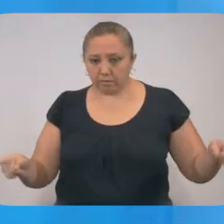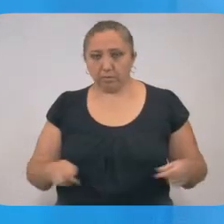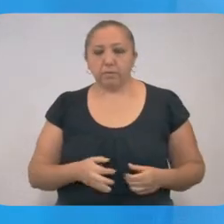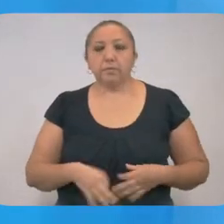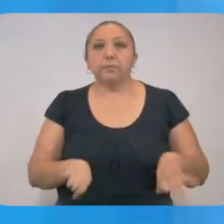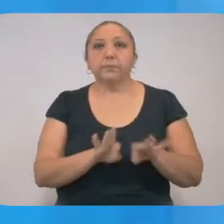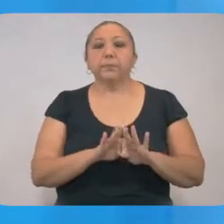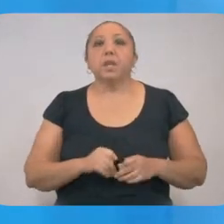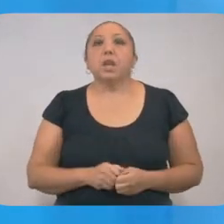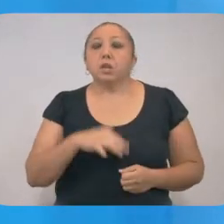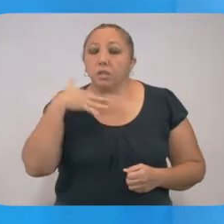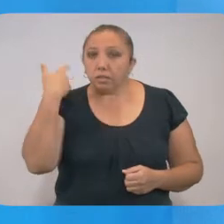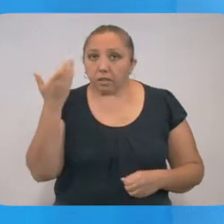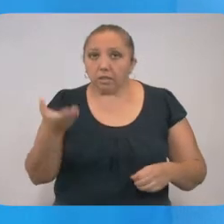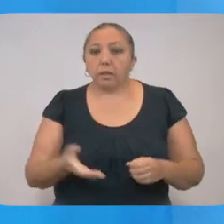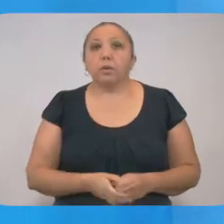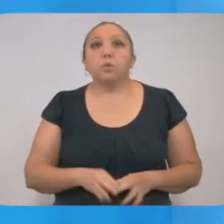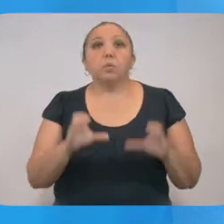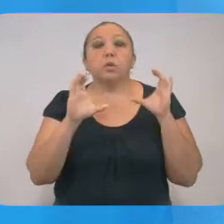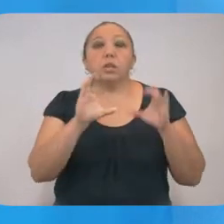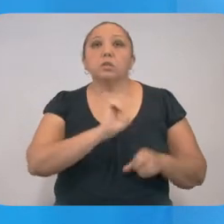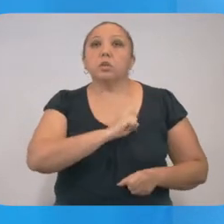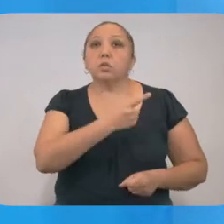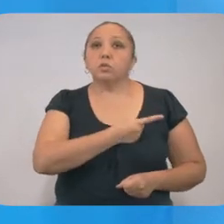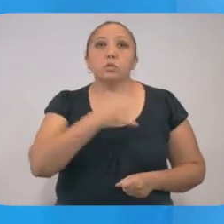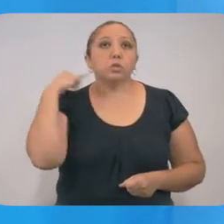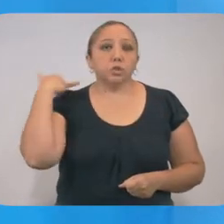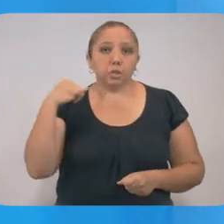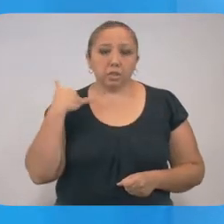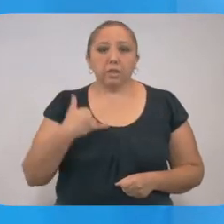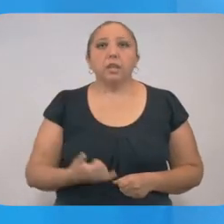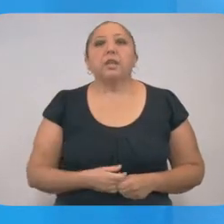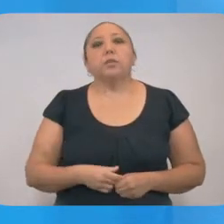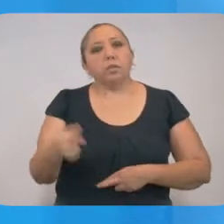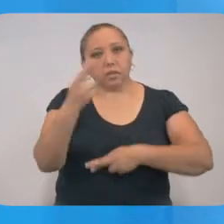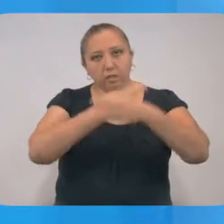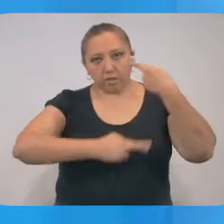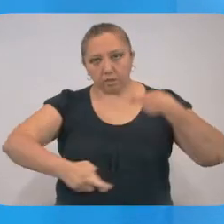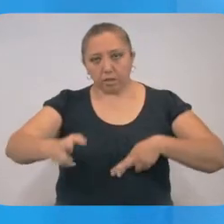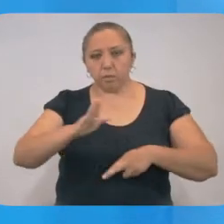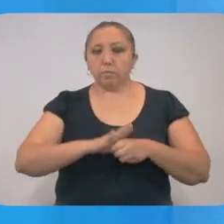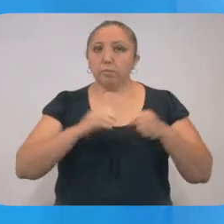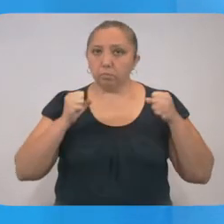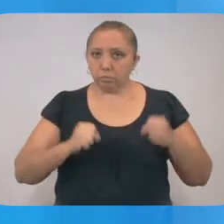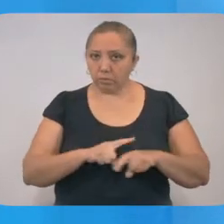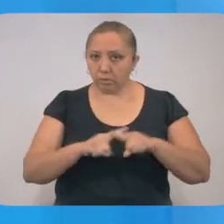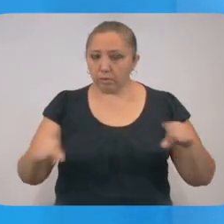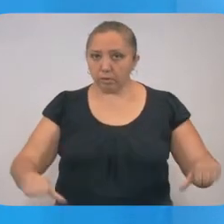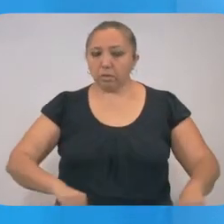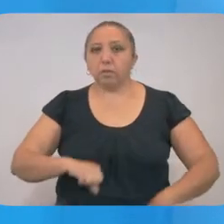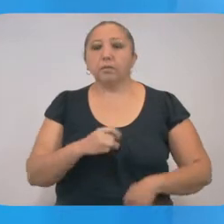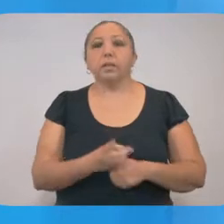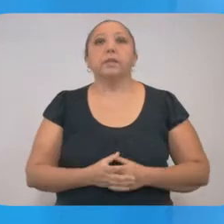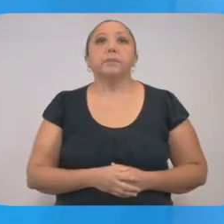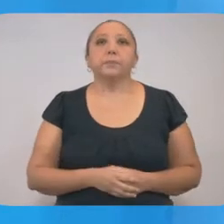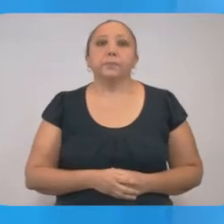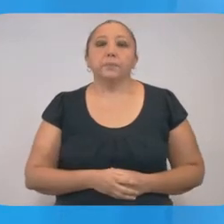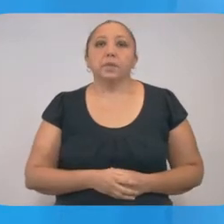determinados y estratégicos, con el objetivo de proteger la salud de los yucatecos y preparar un retorno seguro a diversas actividades.